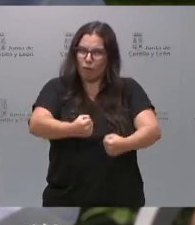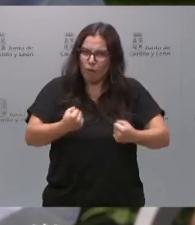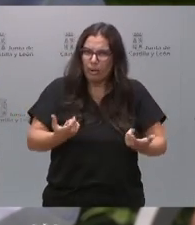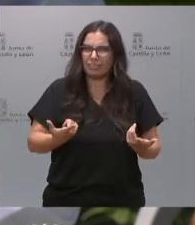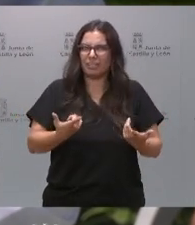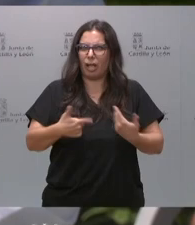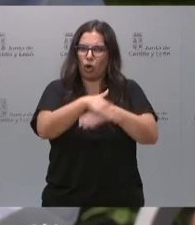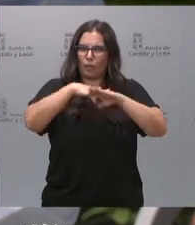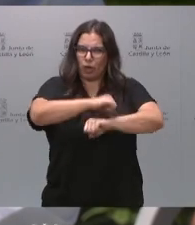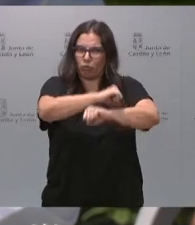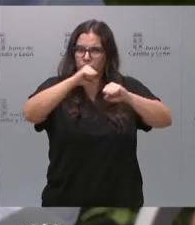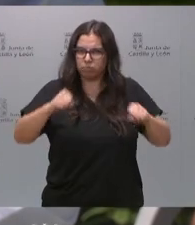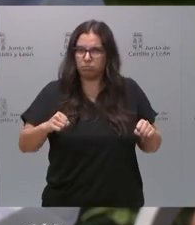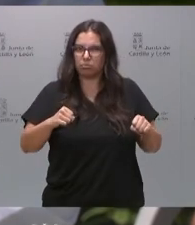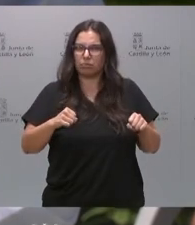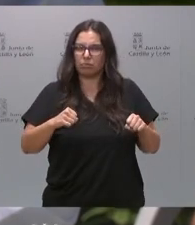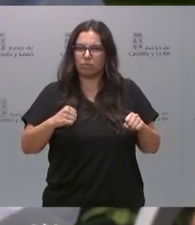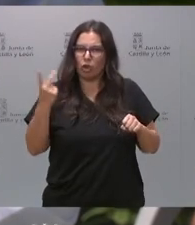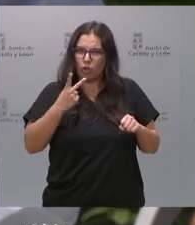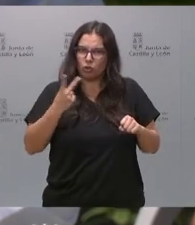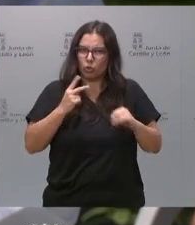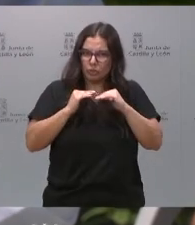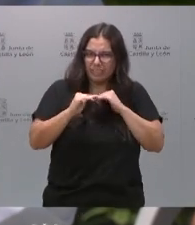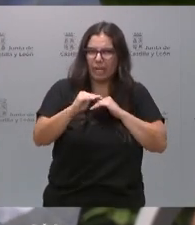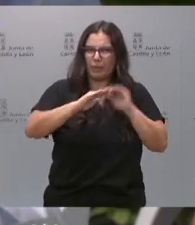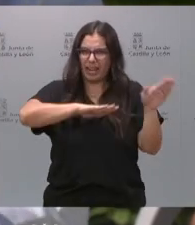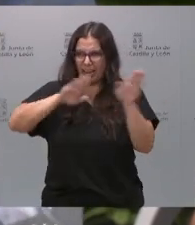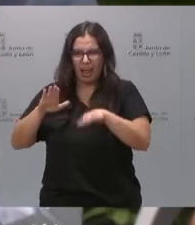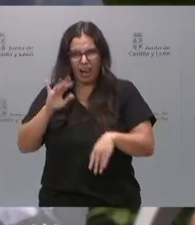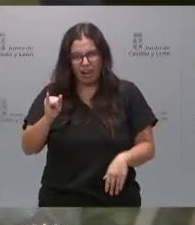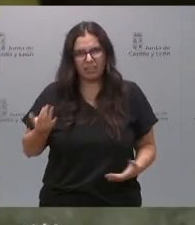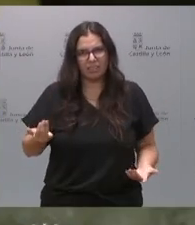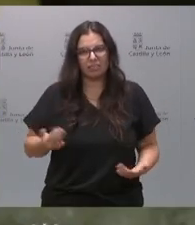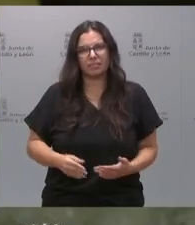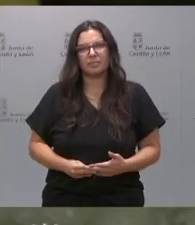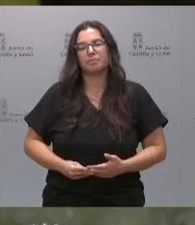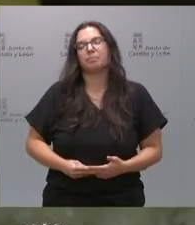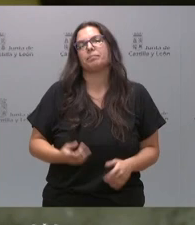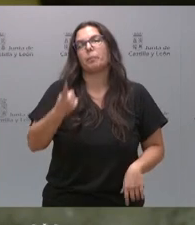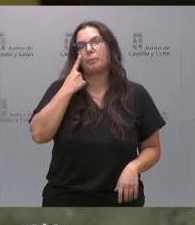y que el gobierno entre ambos socios es leal? Mire,